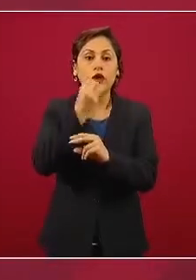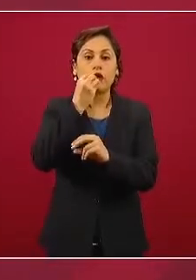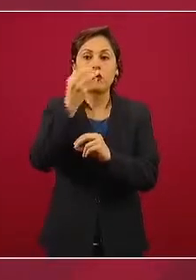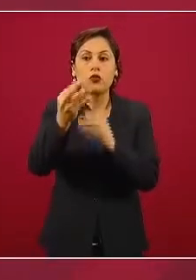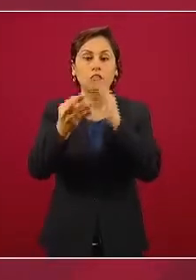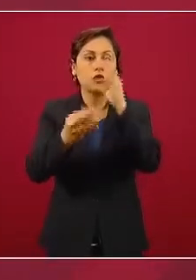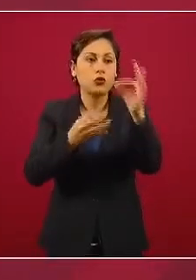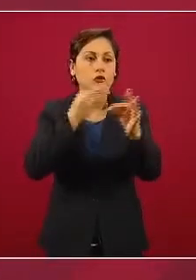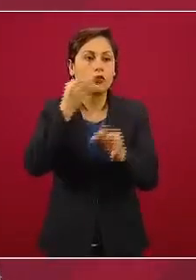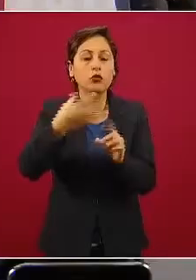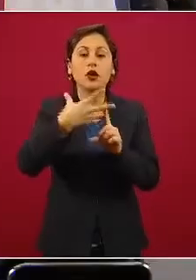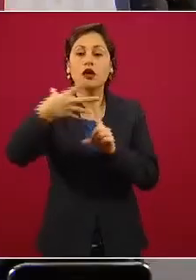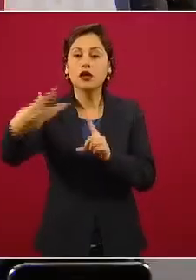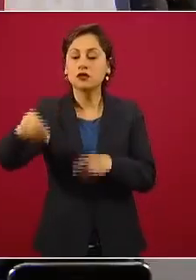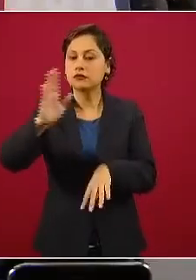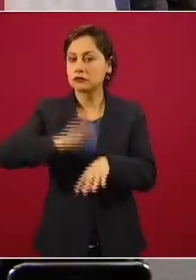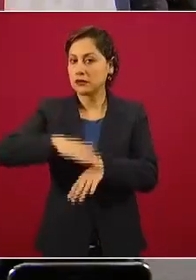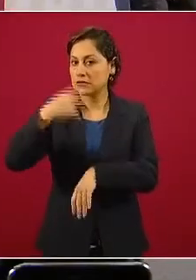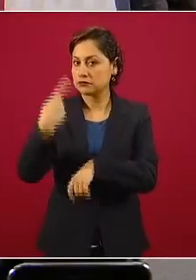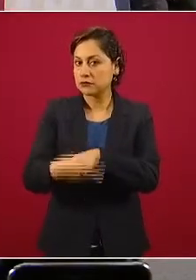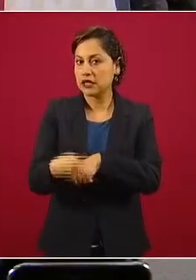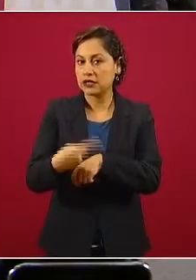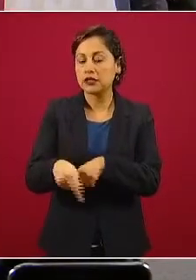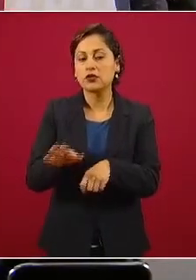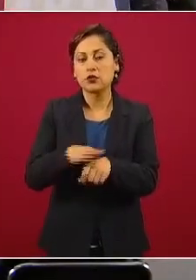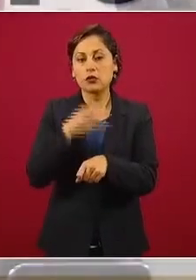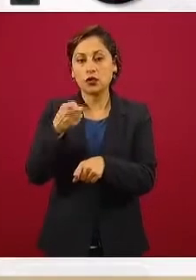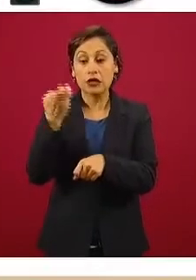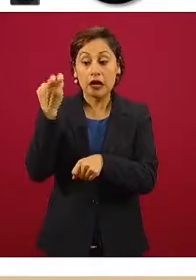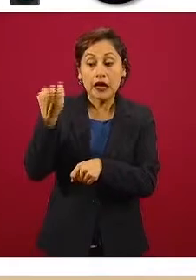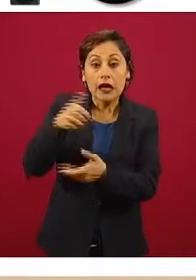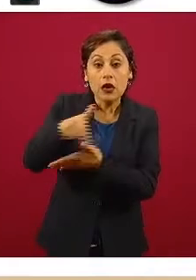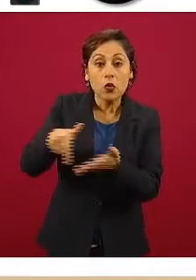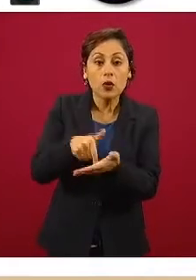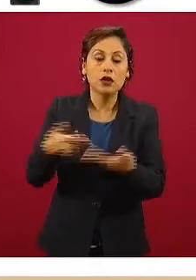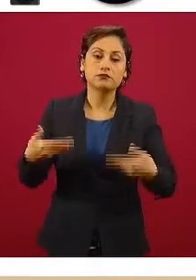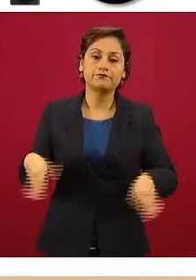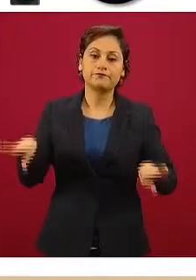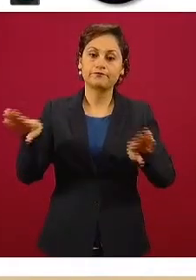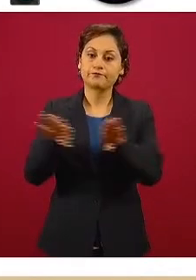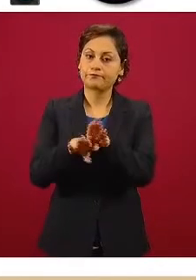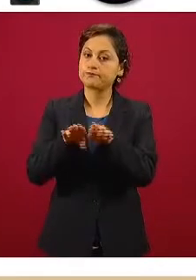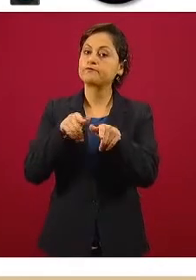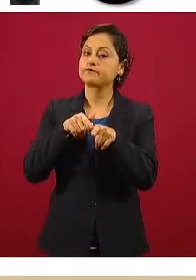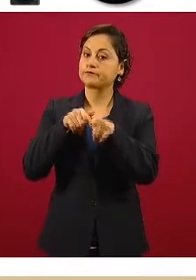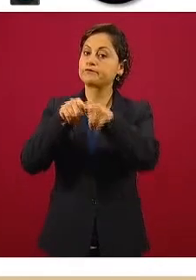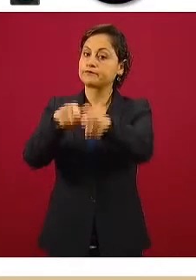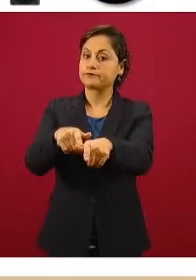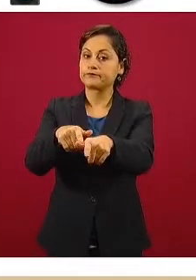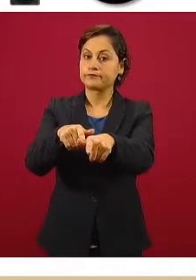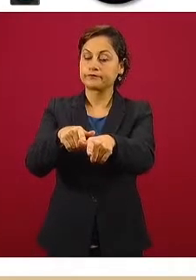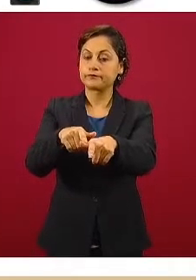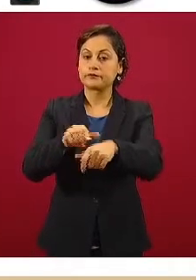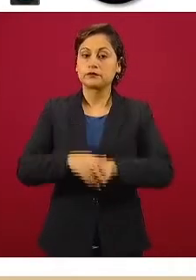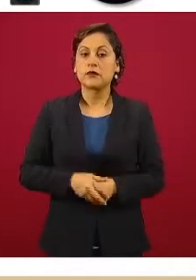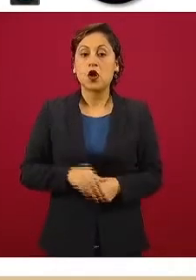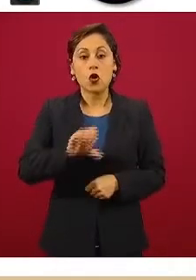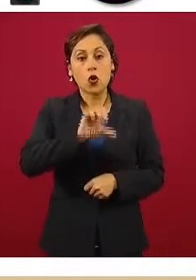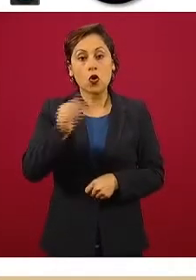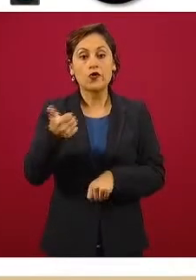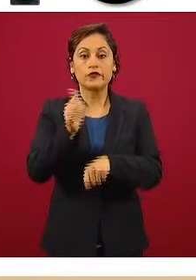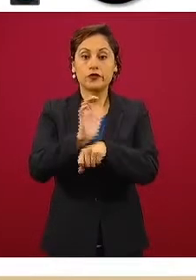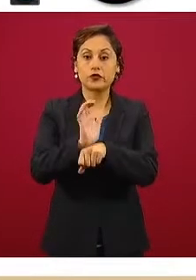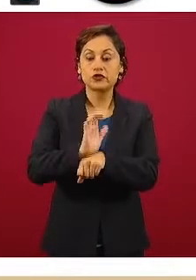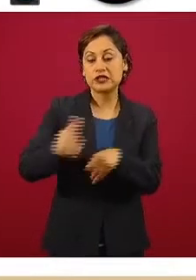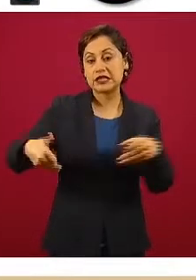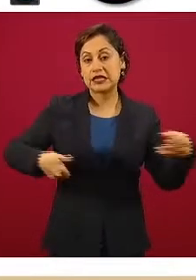contagios entre las personas. Entonces, no se recomienda su apertura en semáforo rojo. Cines, teatros, museos y